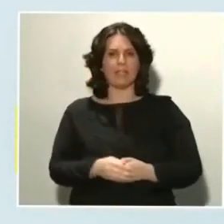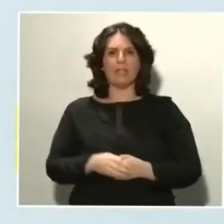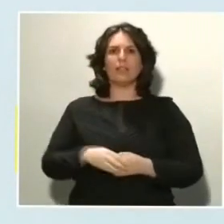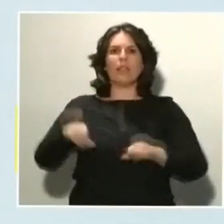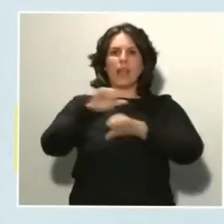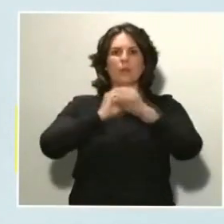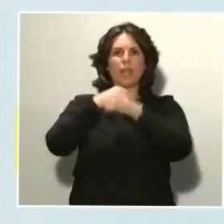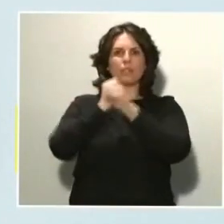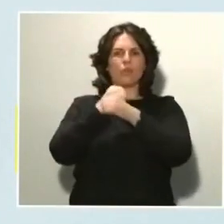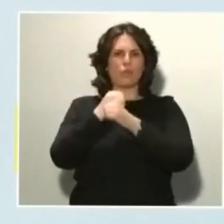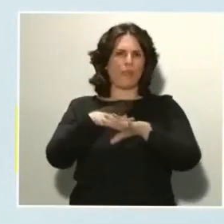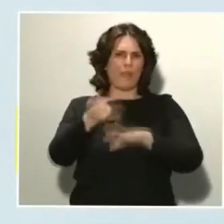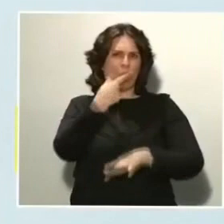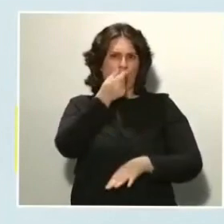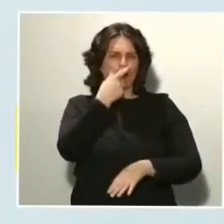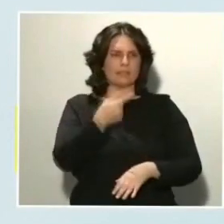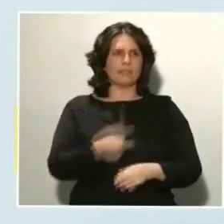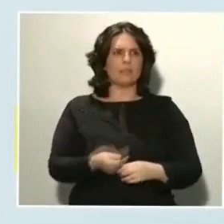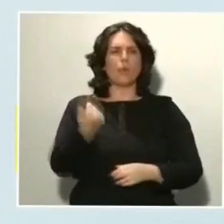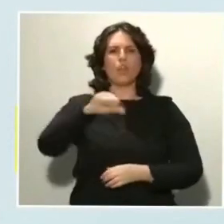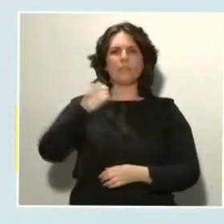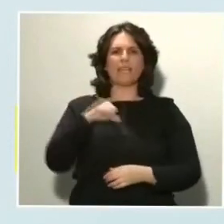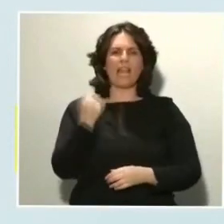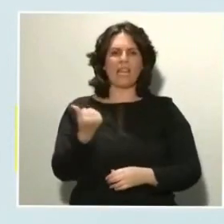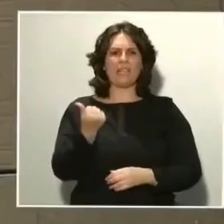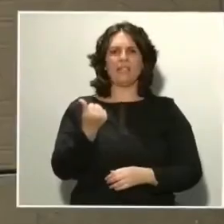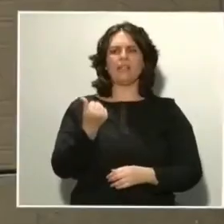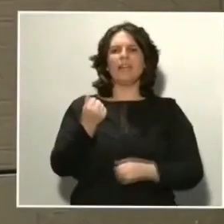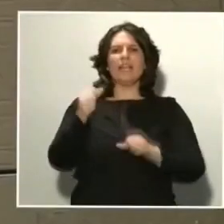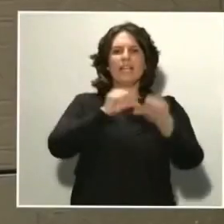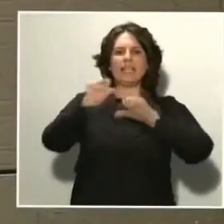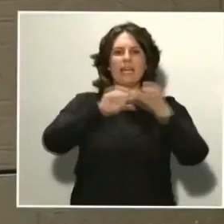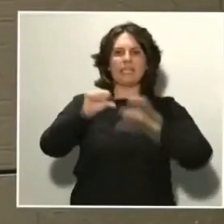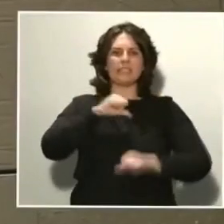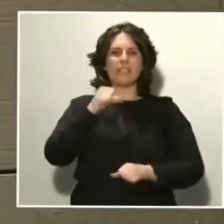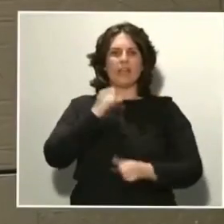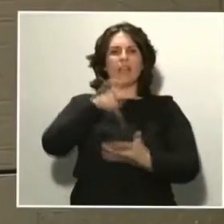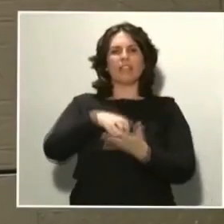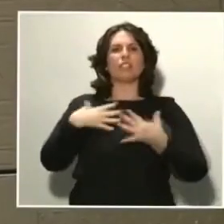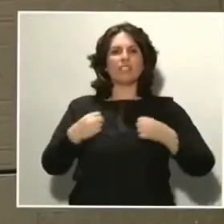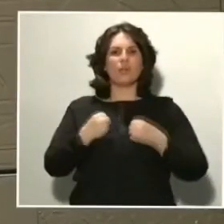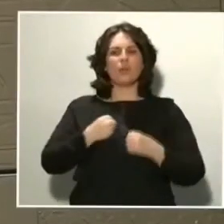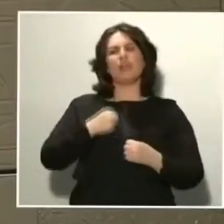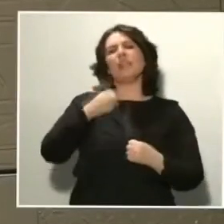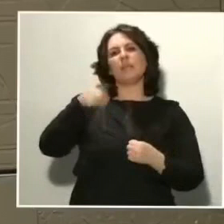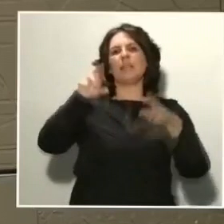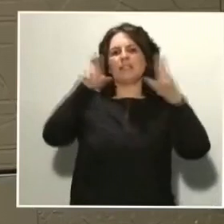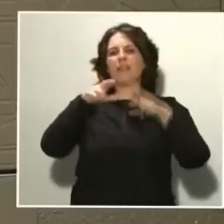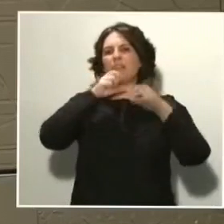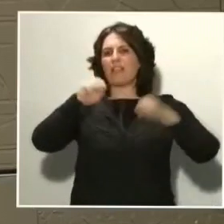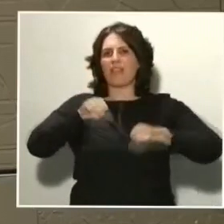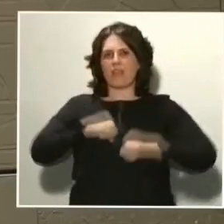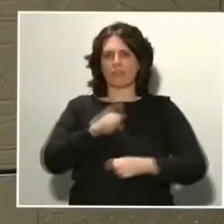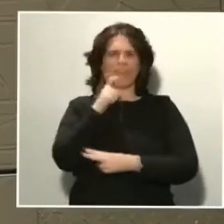estupefacientes, un hospital, clínicas, centros de salud y residencias de ancianos. Las